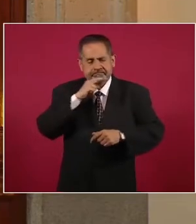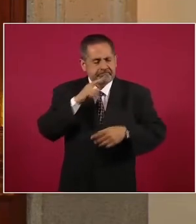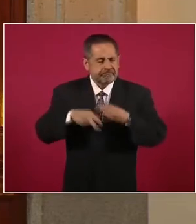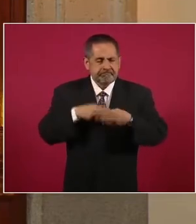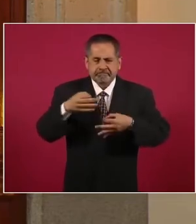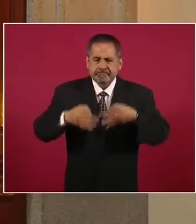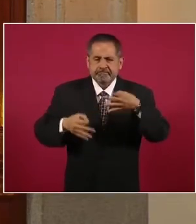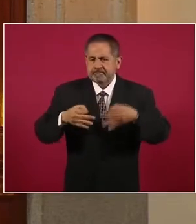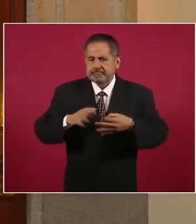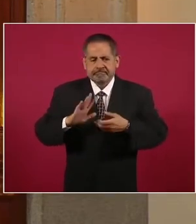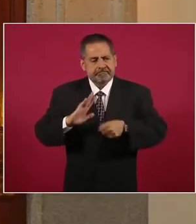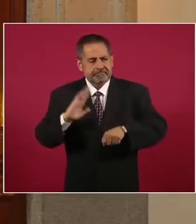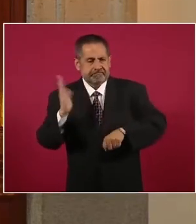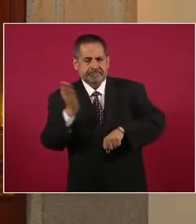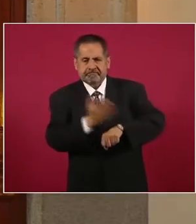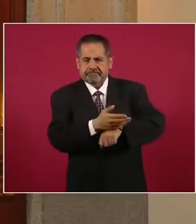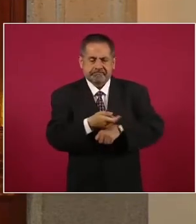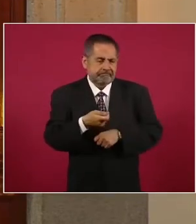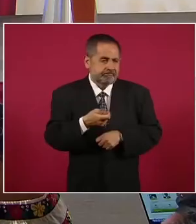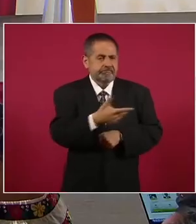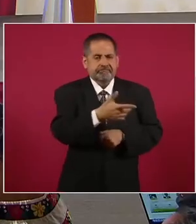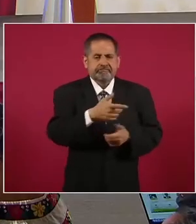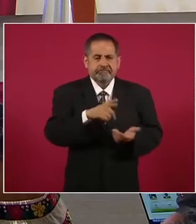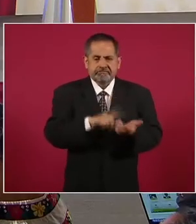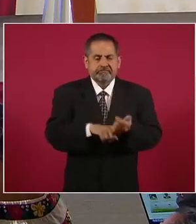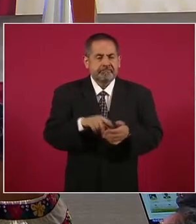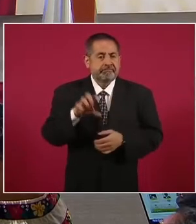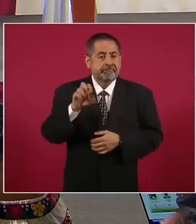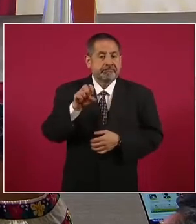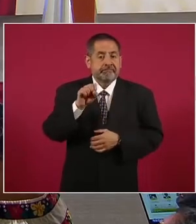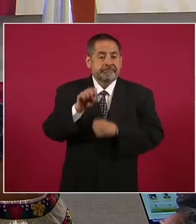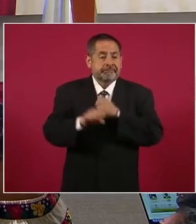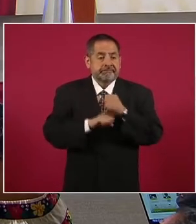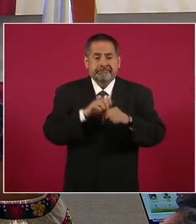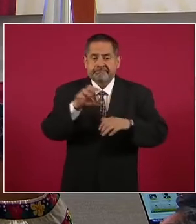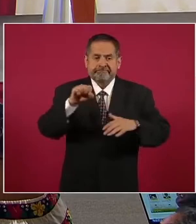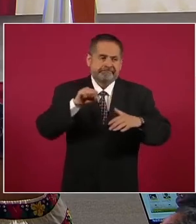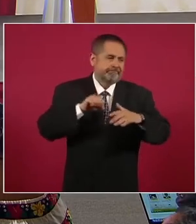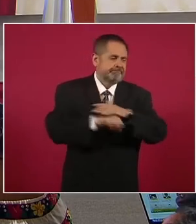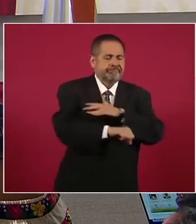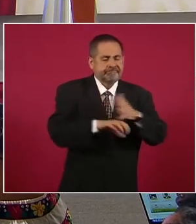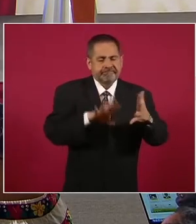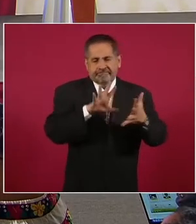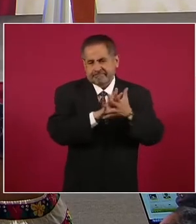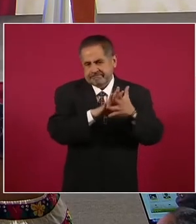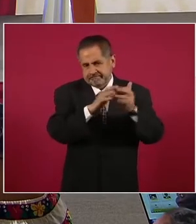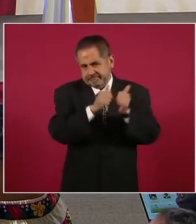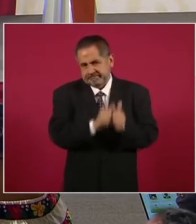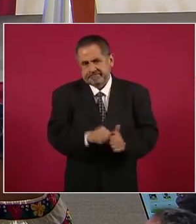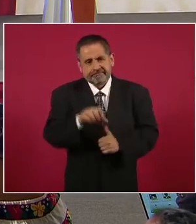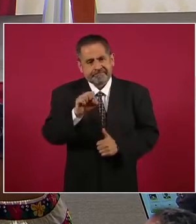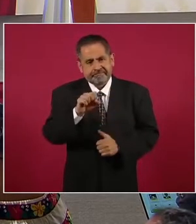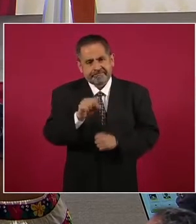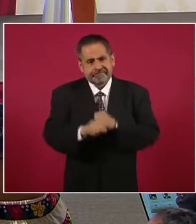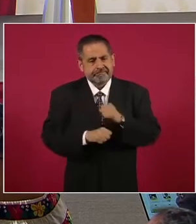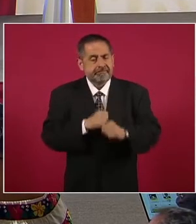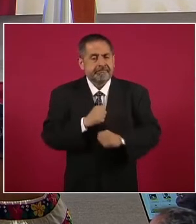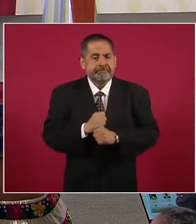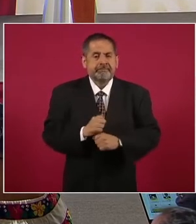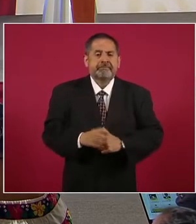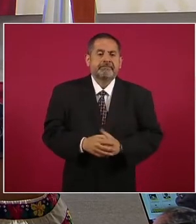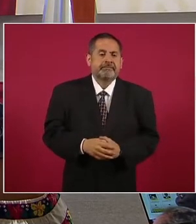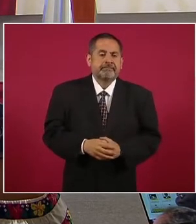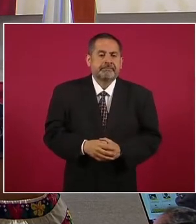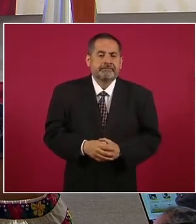y se le sentenció ya a 60 años de prisión por este incalificable delito. Siguiente. Siguiente.